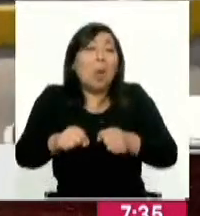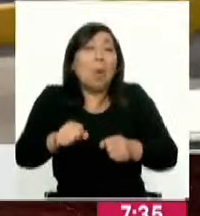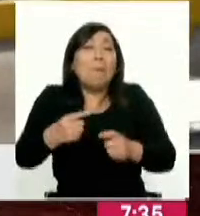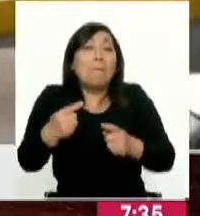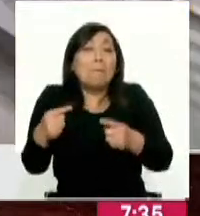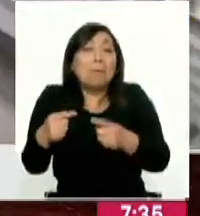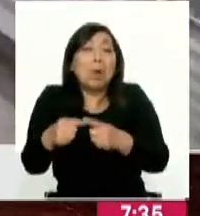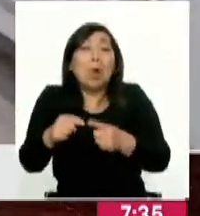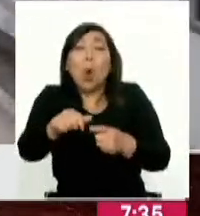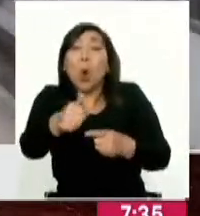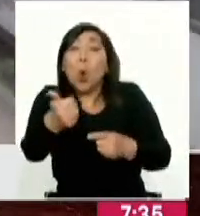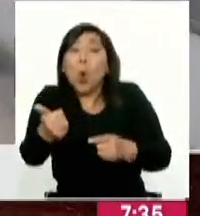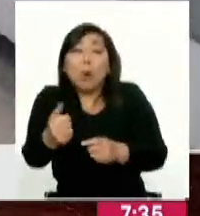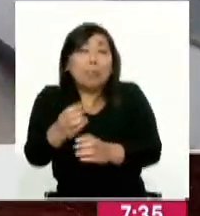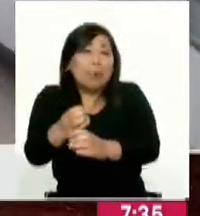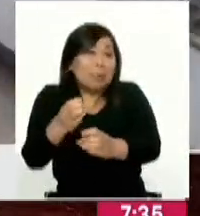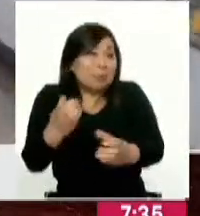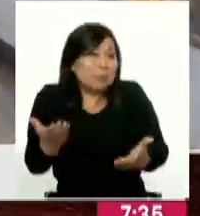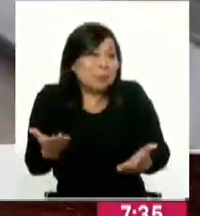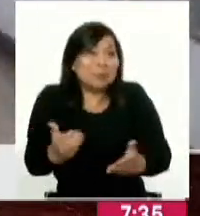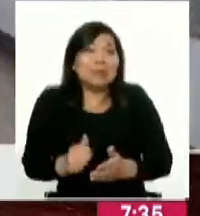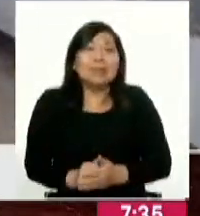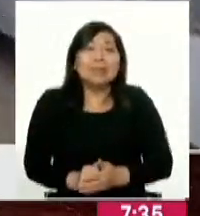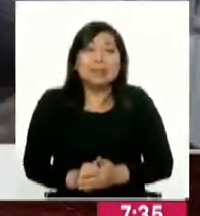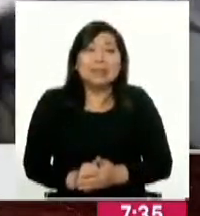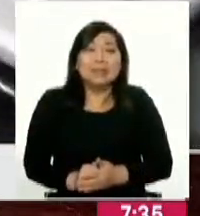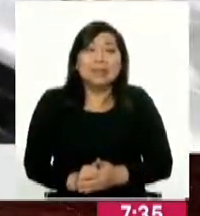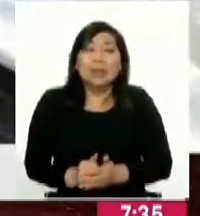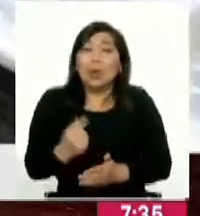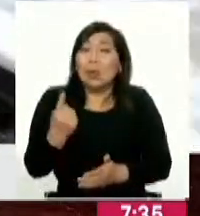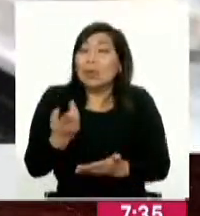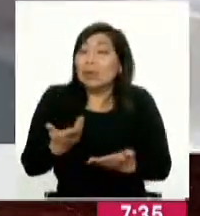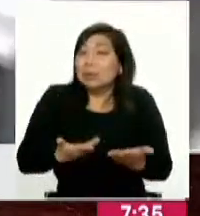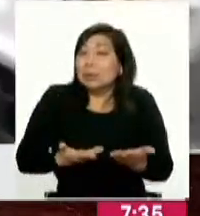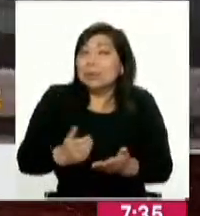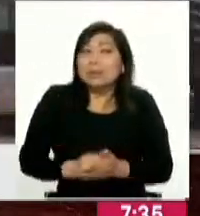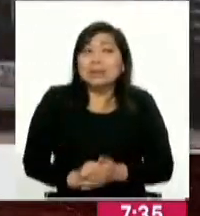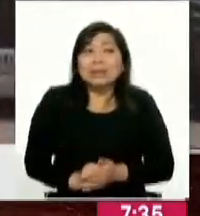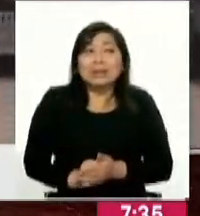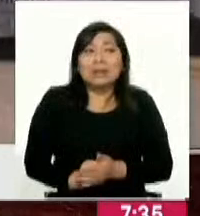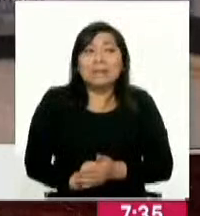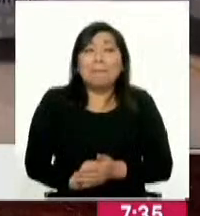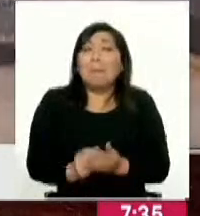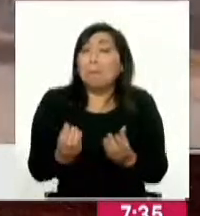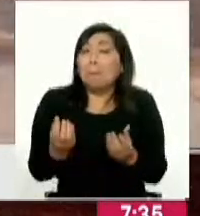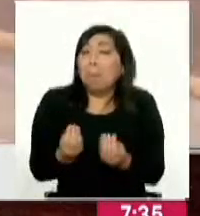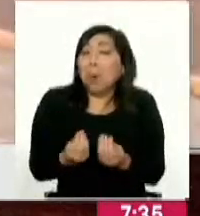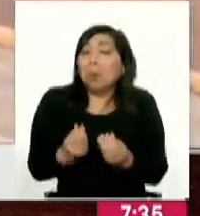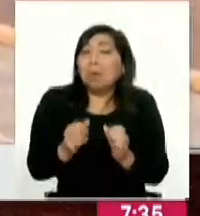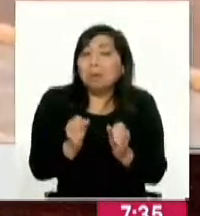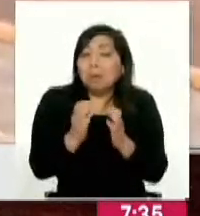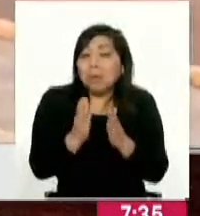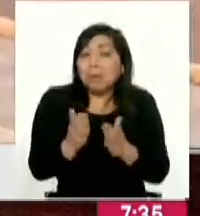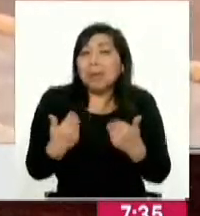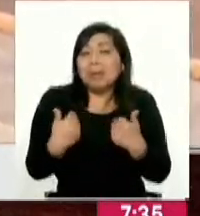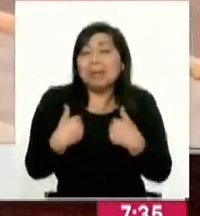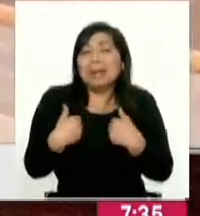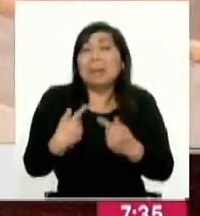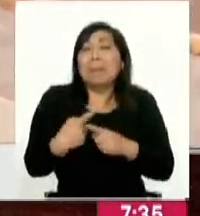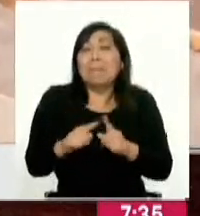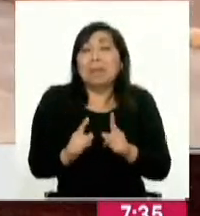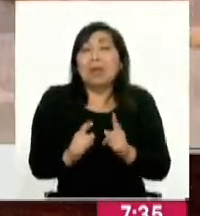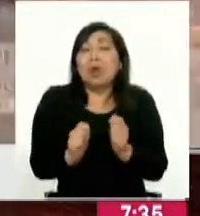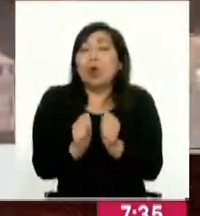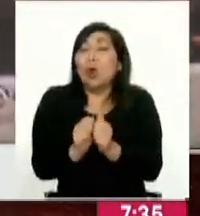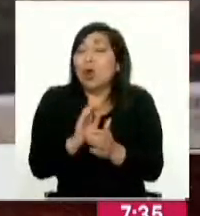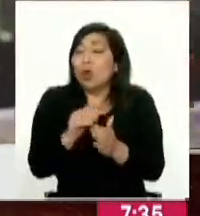algún punto y luego tomar lo que han hecho tus reporteras. Es tomar el único servicio o los únicos pocos servicios formales que tenemos que